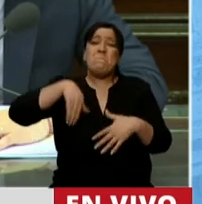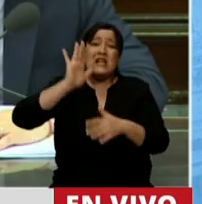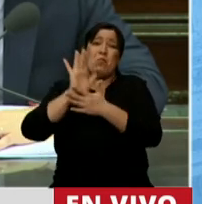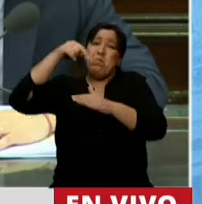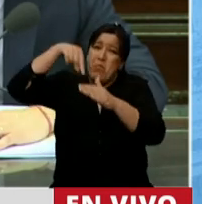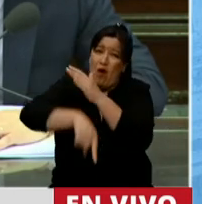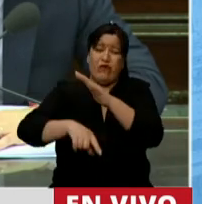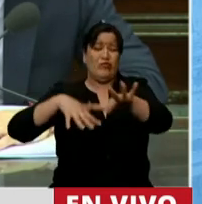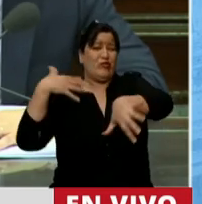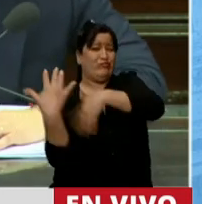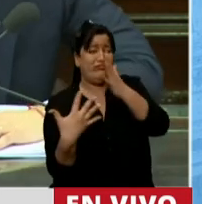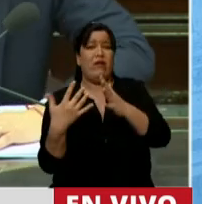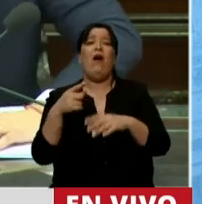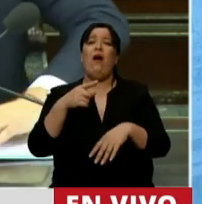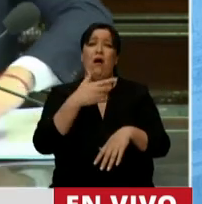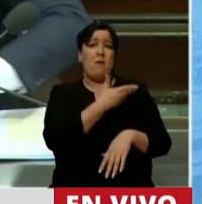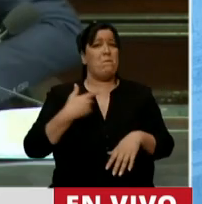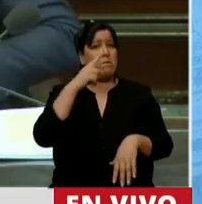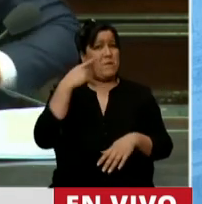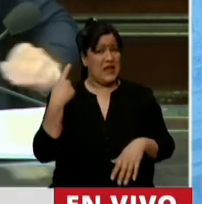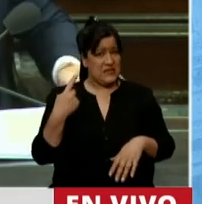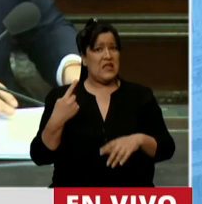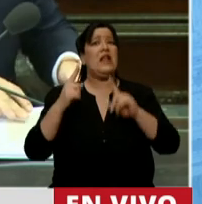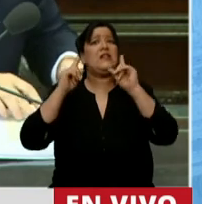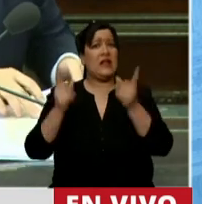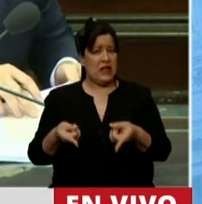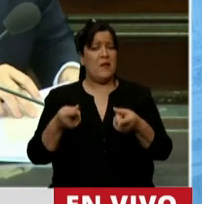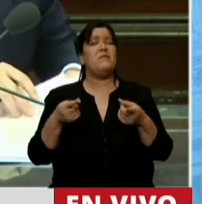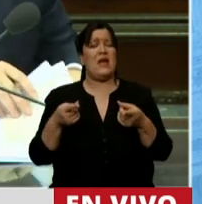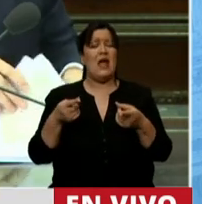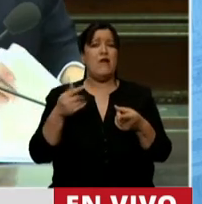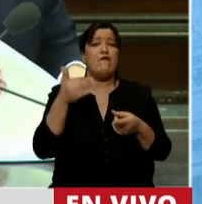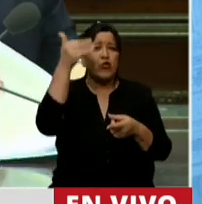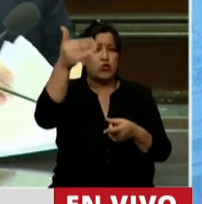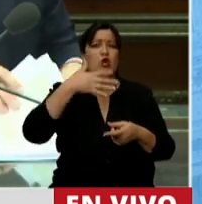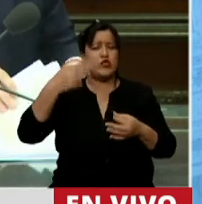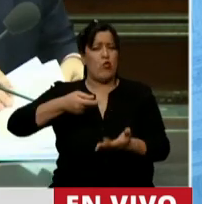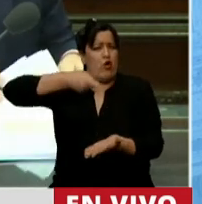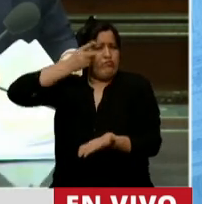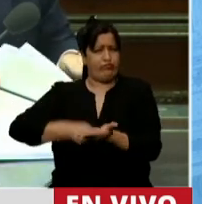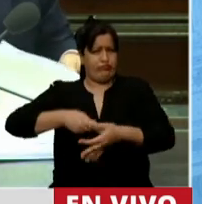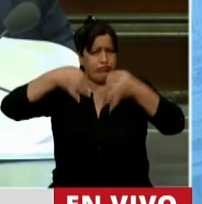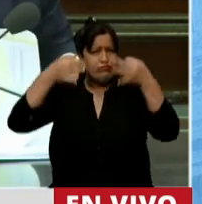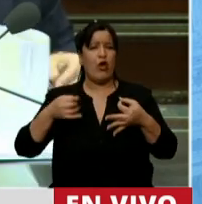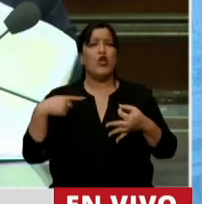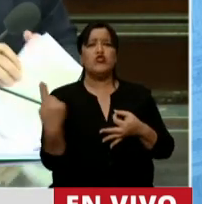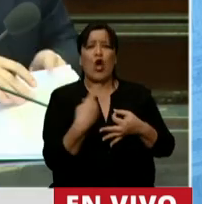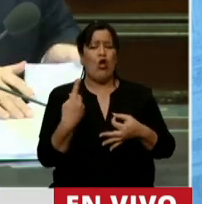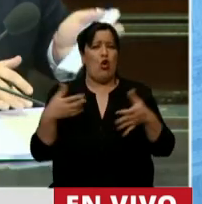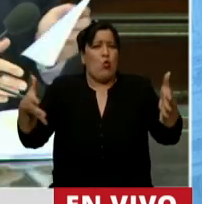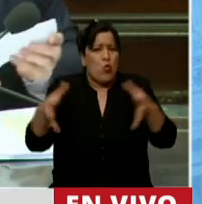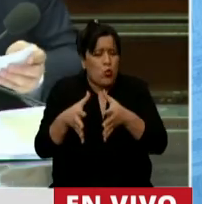pueblo, el presente es duro y también lo será la reconstrucción de la patria, una reconstrucción que deberá ser con todos los argentinos y argentinas,